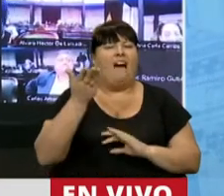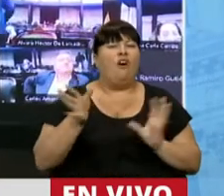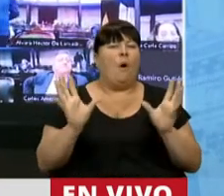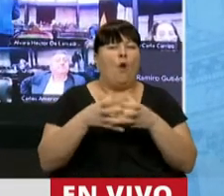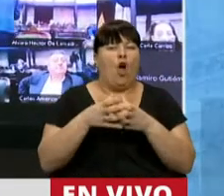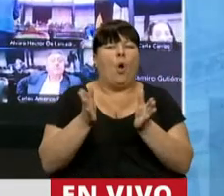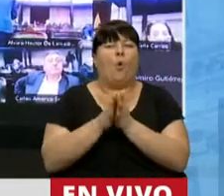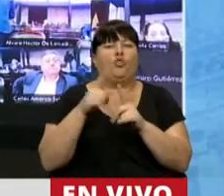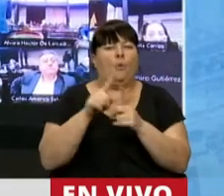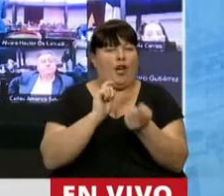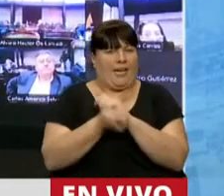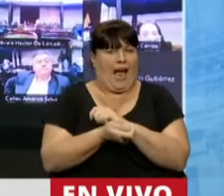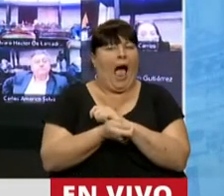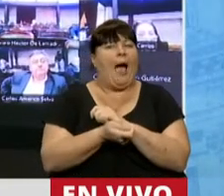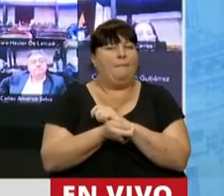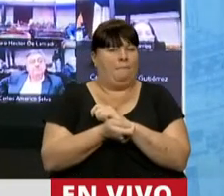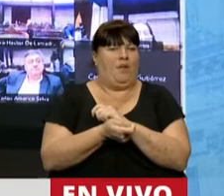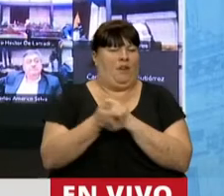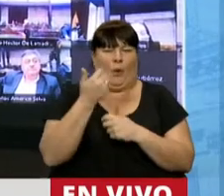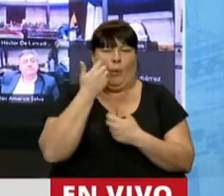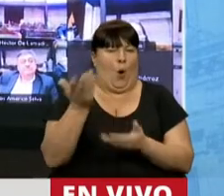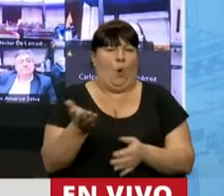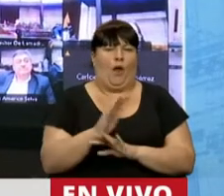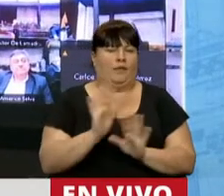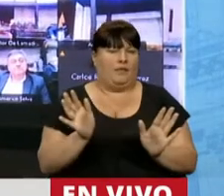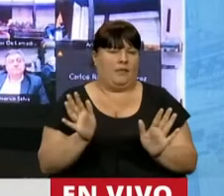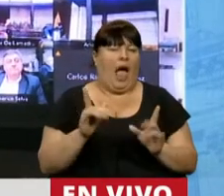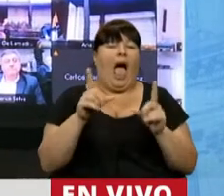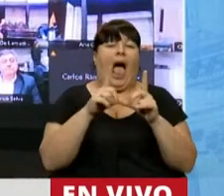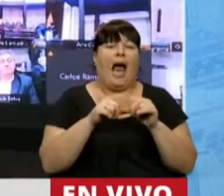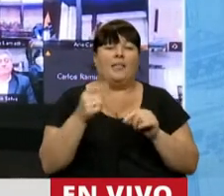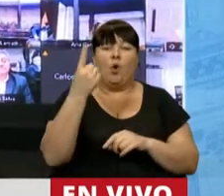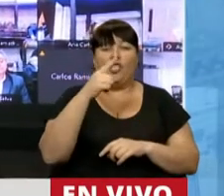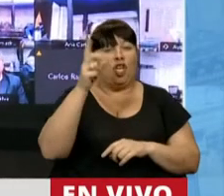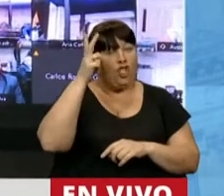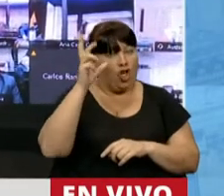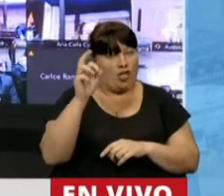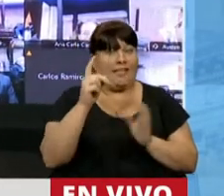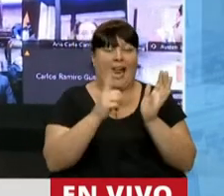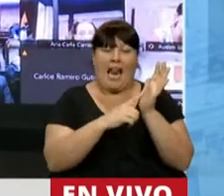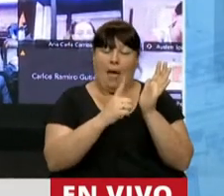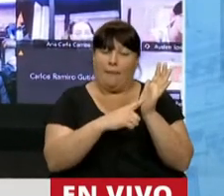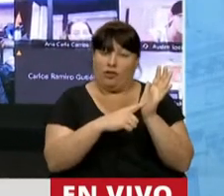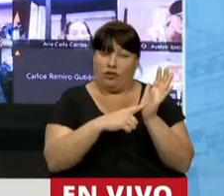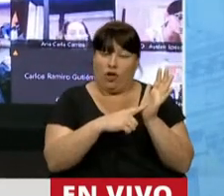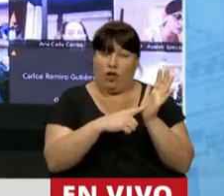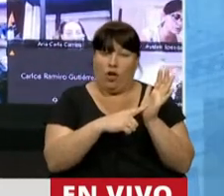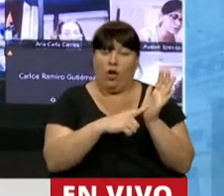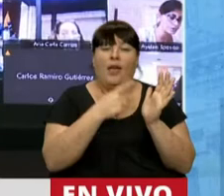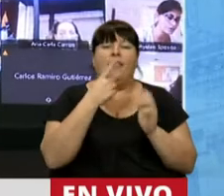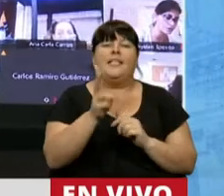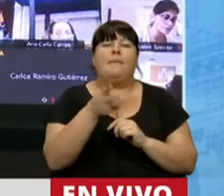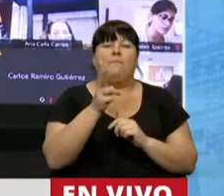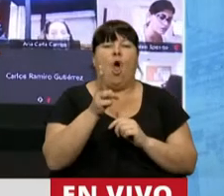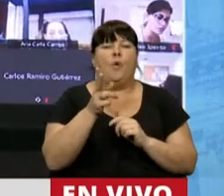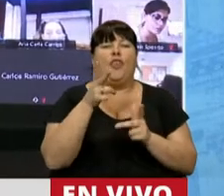bloque de Juntos por el Cambio ha sido bochornosa. El artículo 180 del reglamento prohíbe